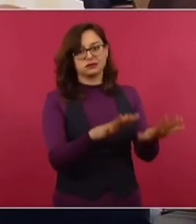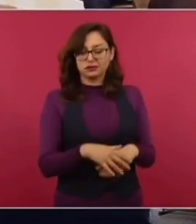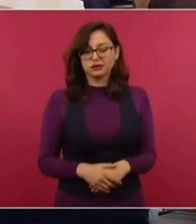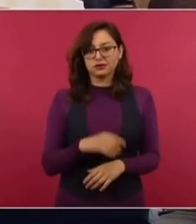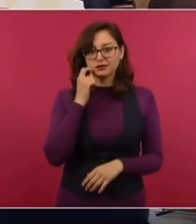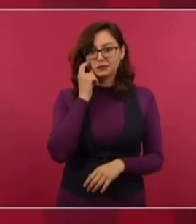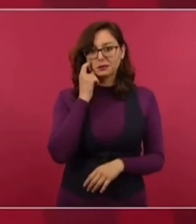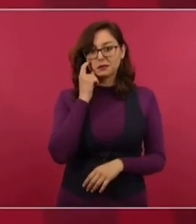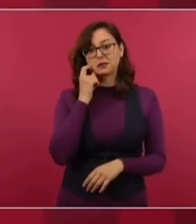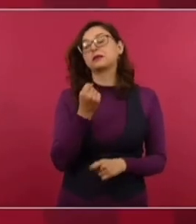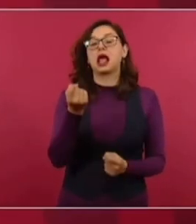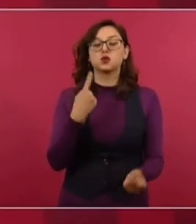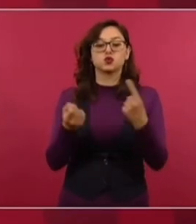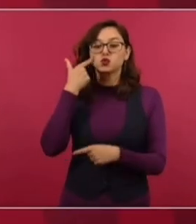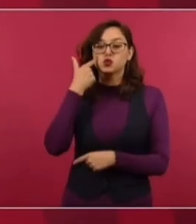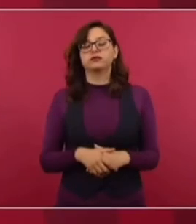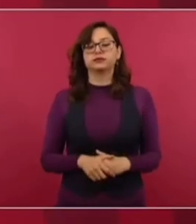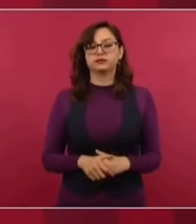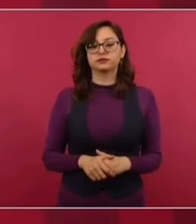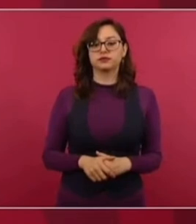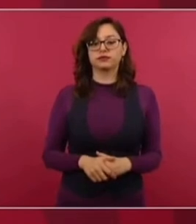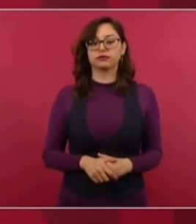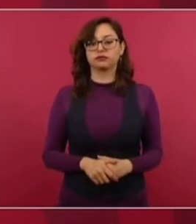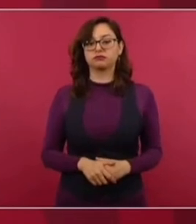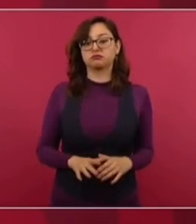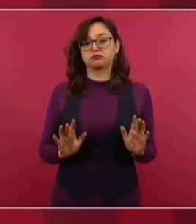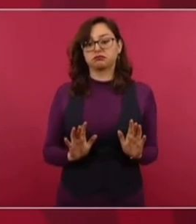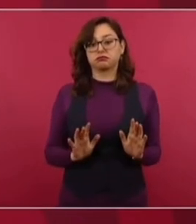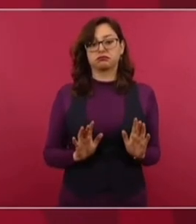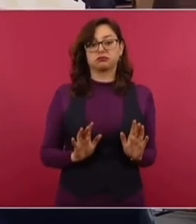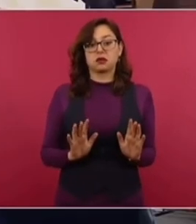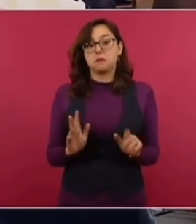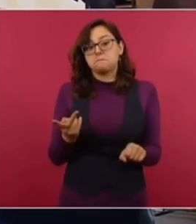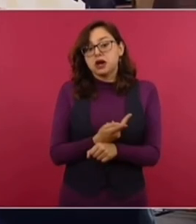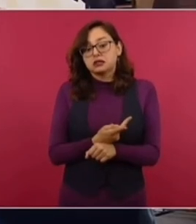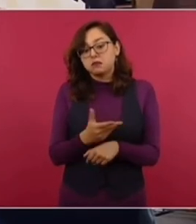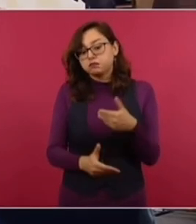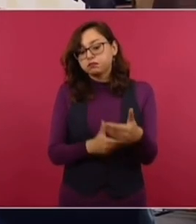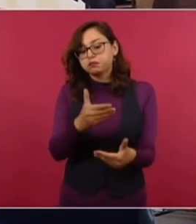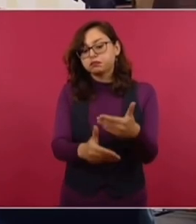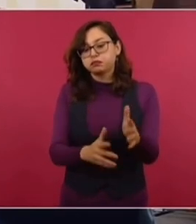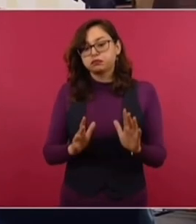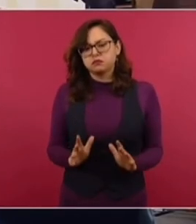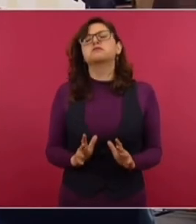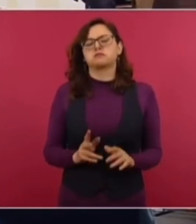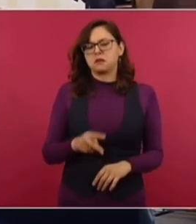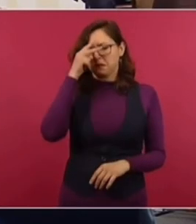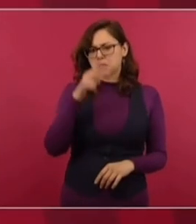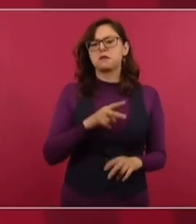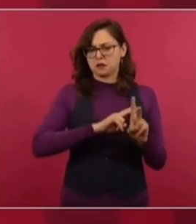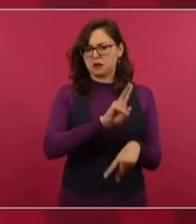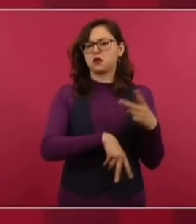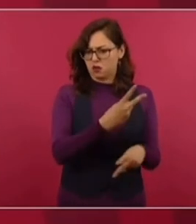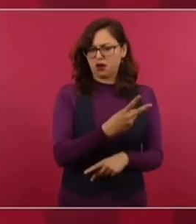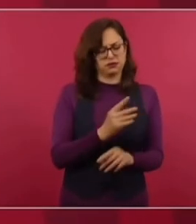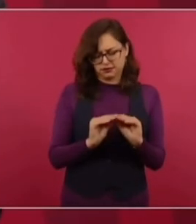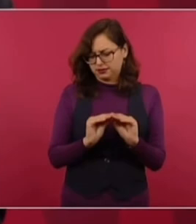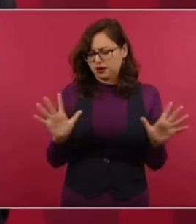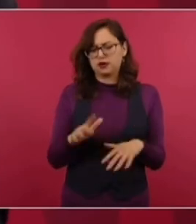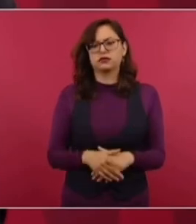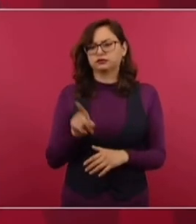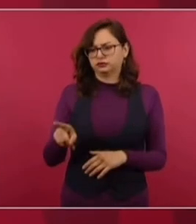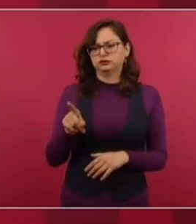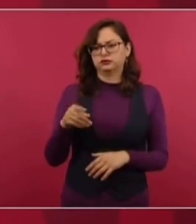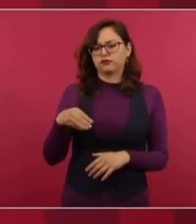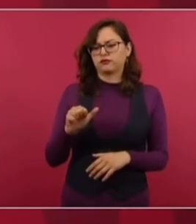pues está también en su derecho. Suceda lo que suceda, de todas formas México va a estar presente. Va a estar el